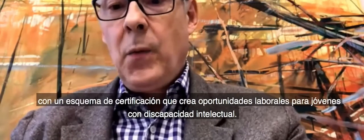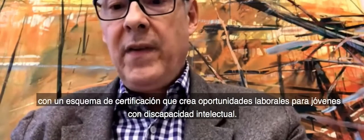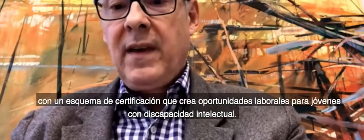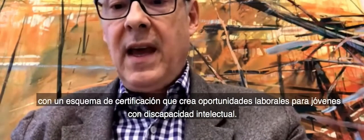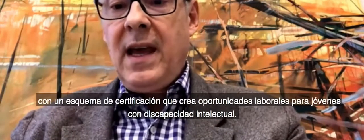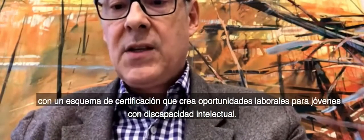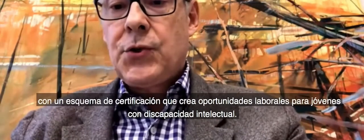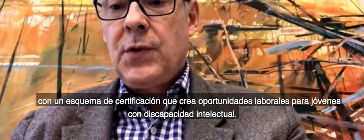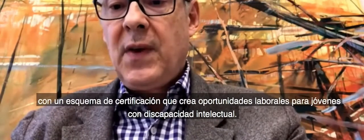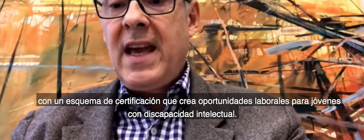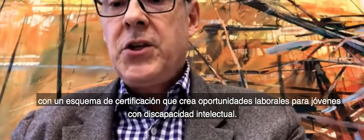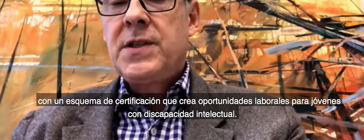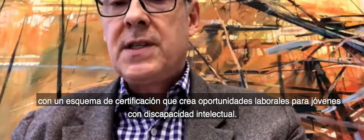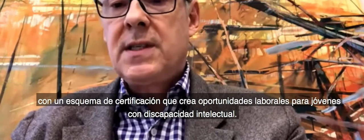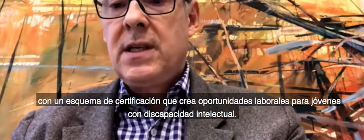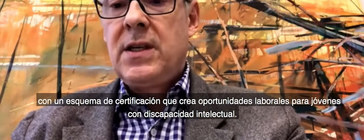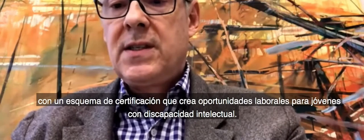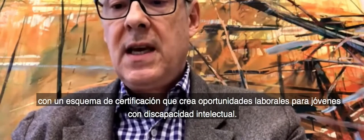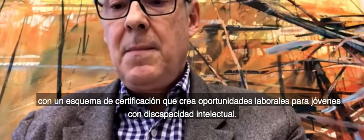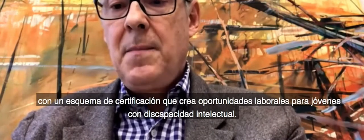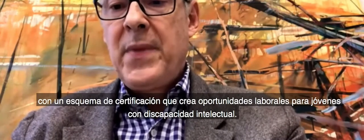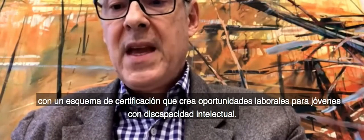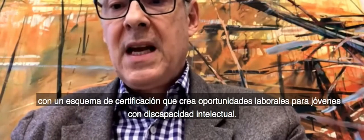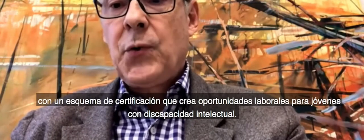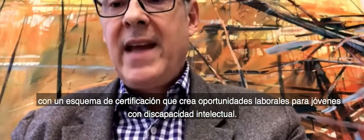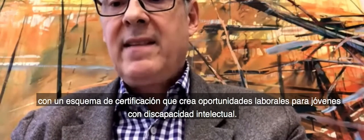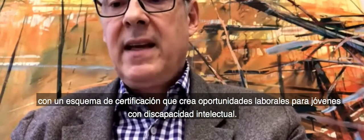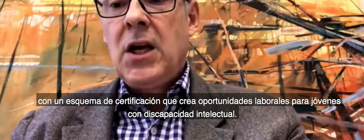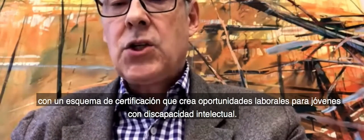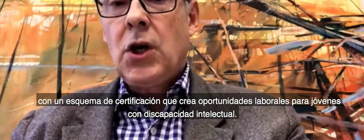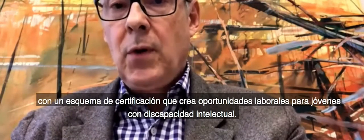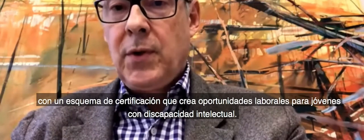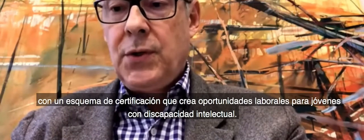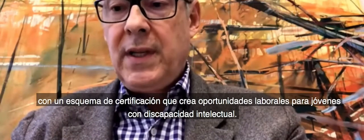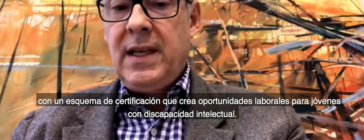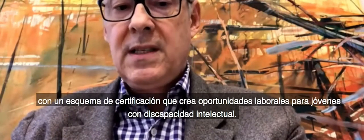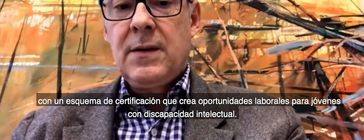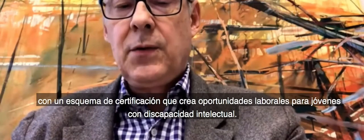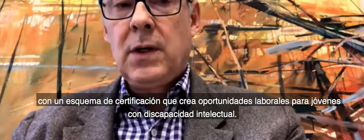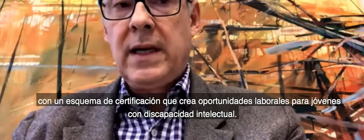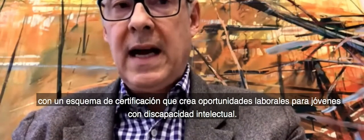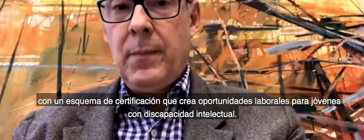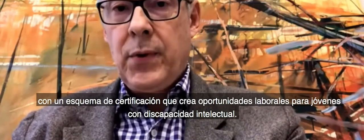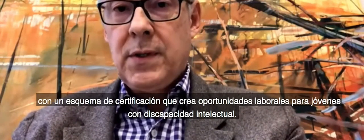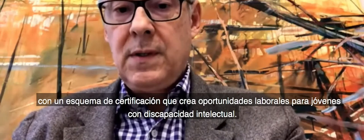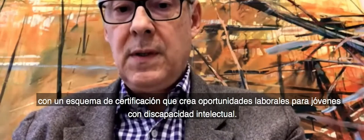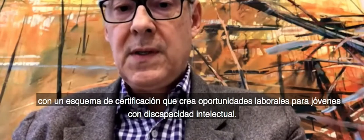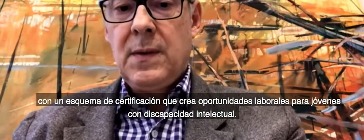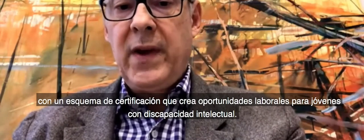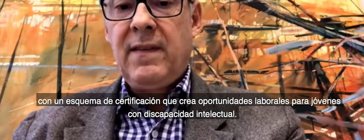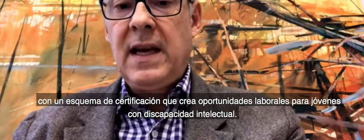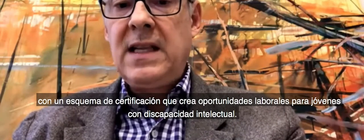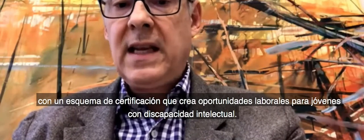with a certification scheme creating job opportunities for young for